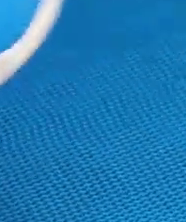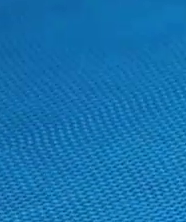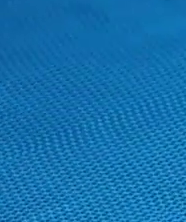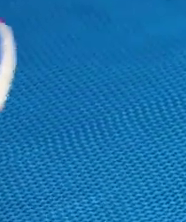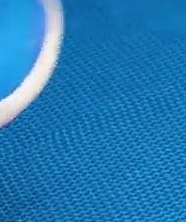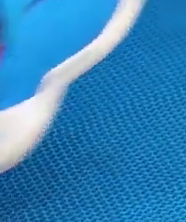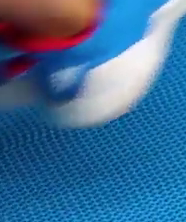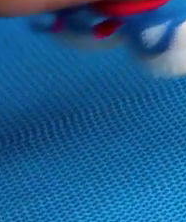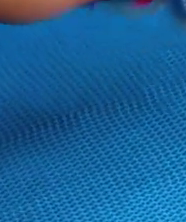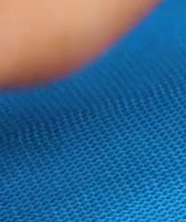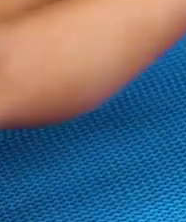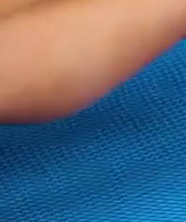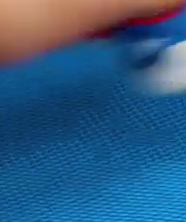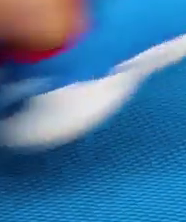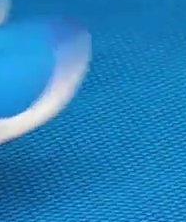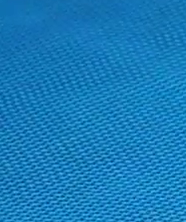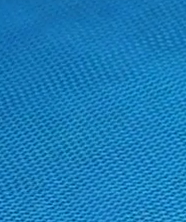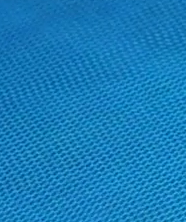Dos.